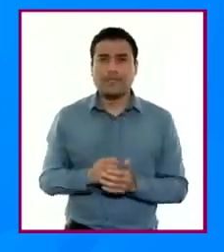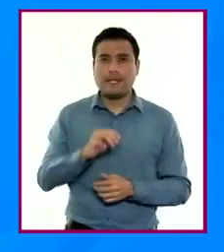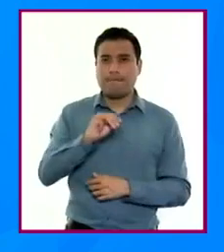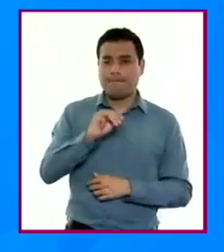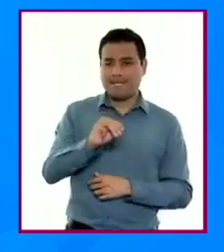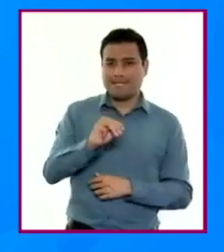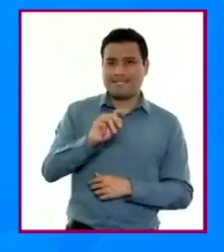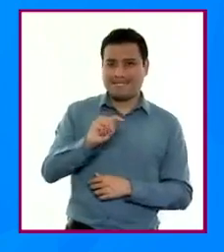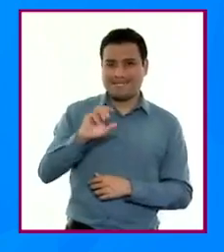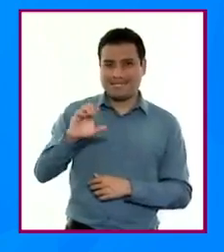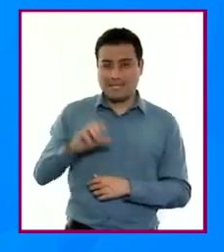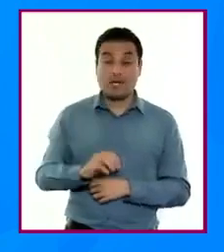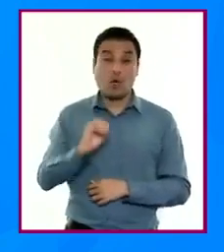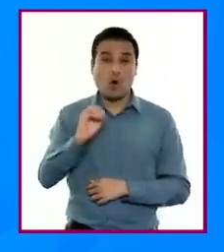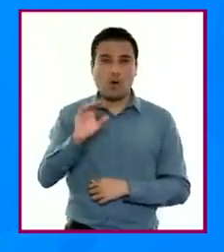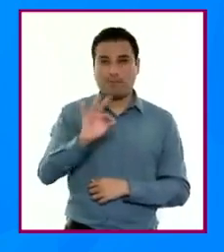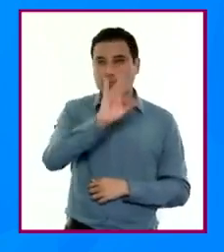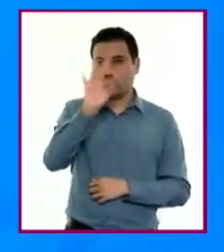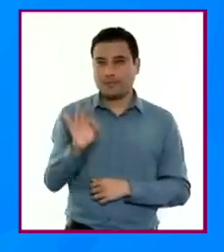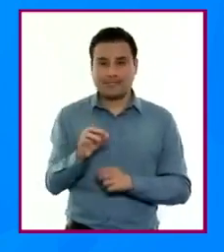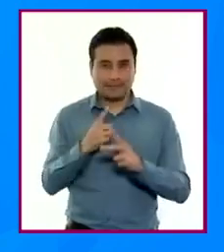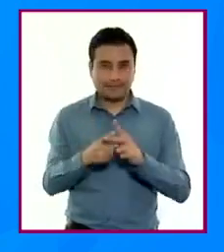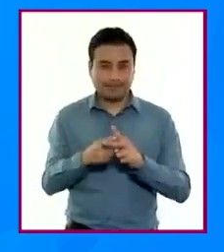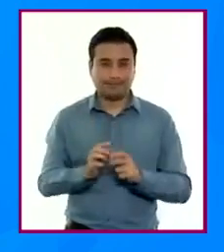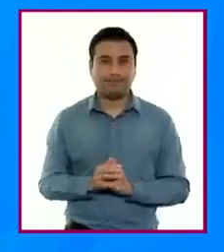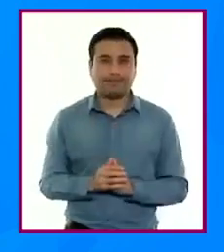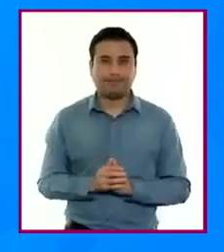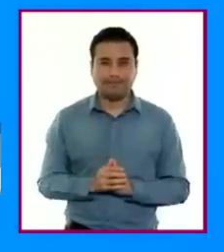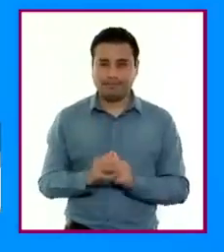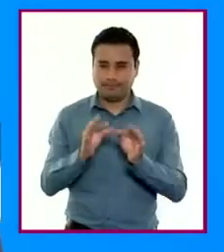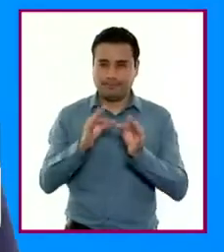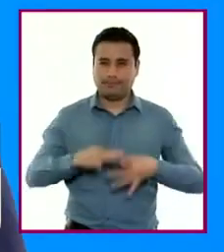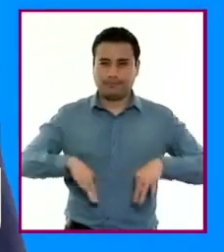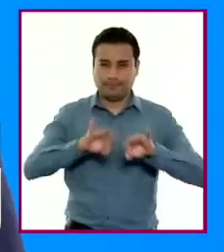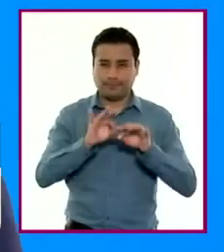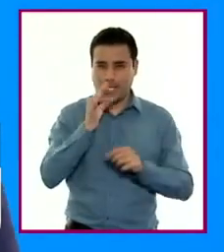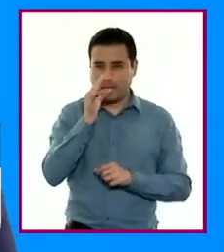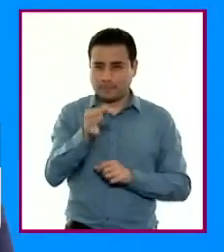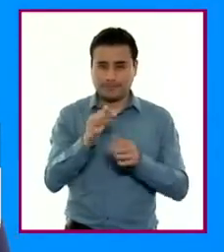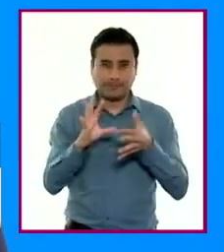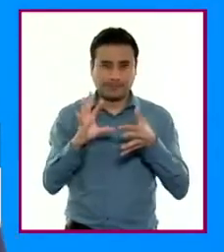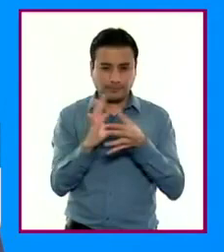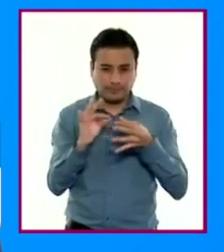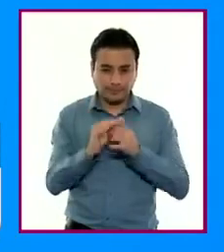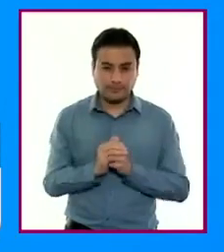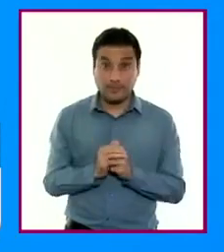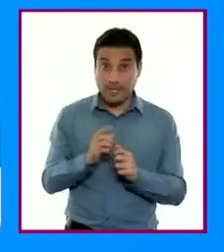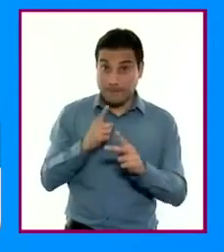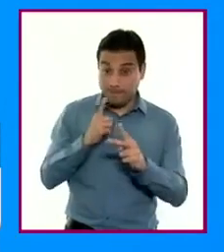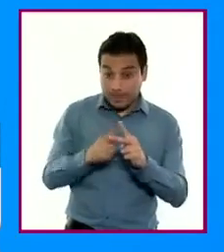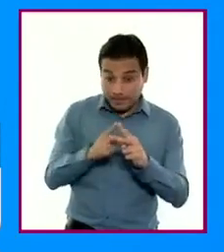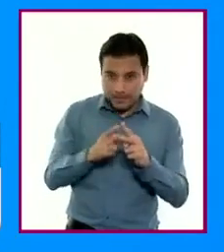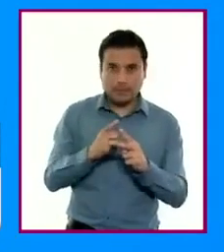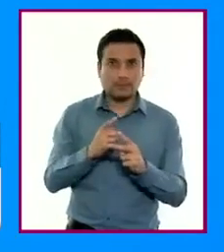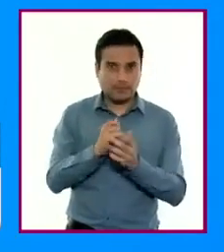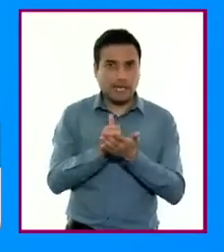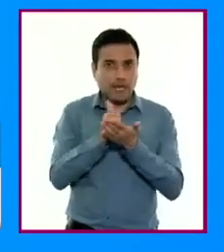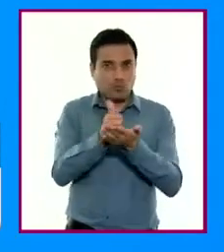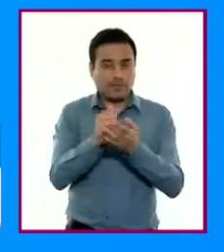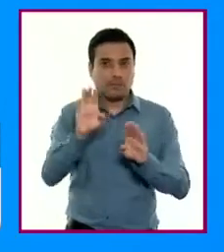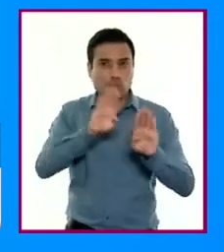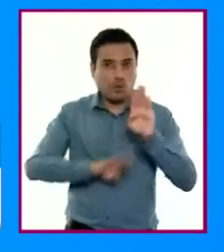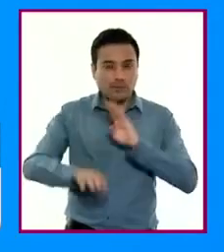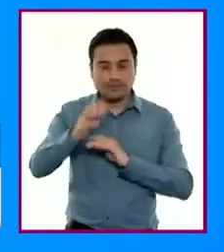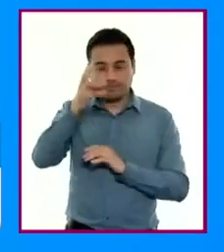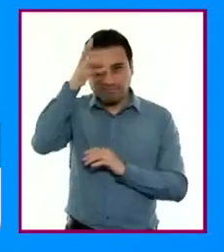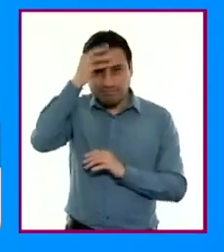ejemplo, medidas de tendencia central o cálculo porcentual. Es importante mencionar que la matemática ha fortalecido la